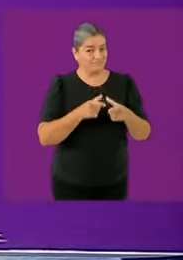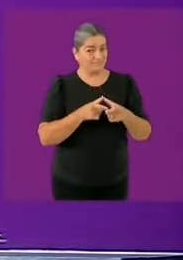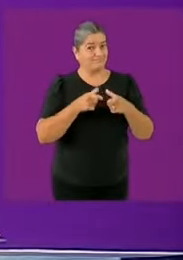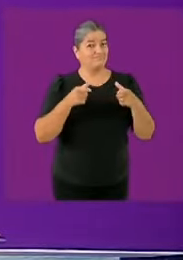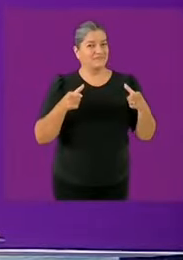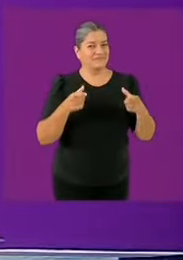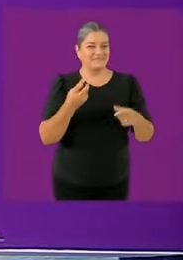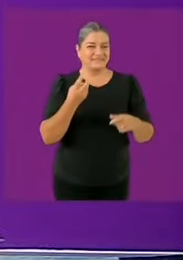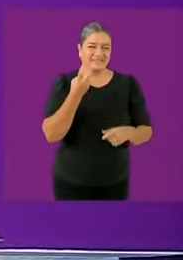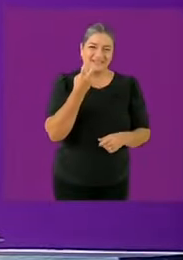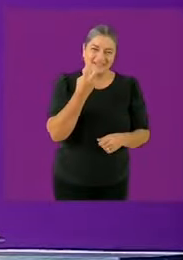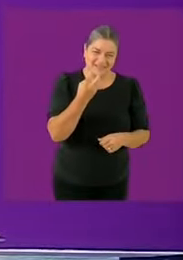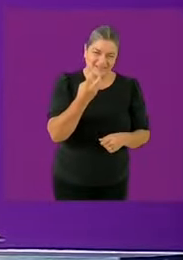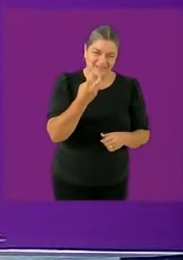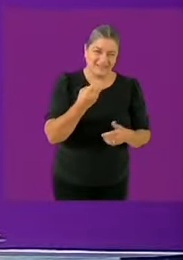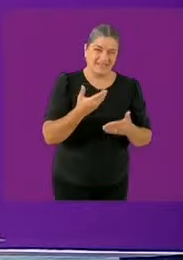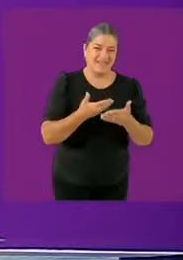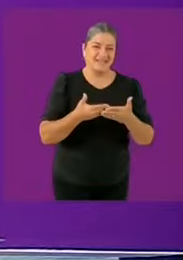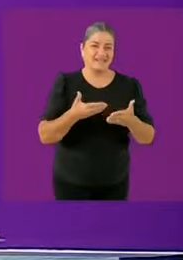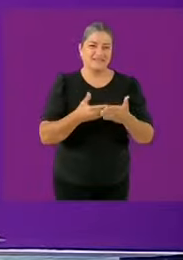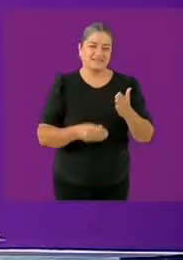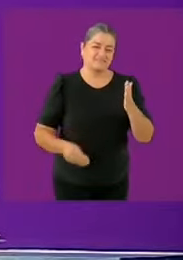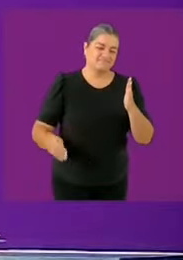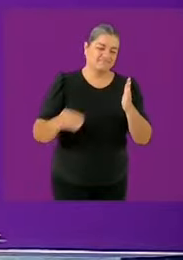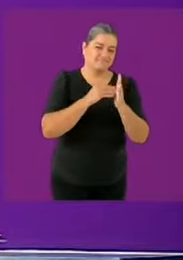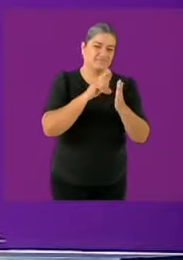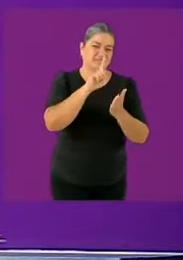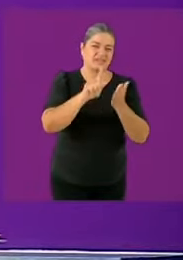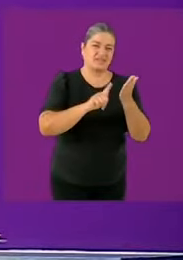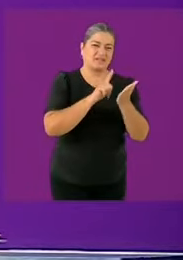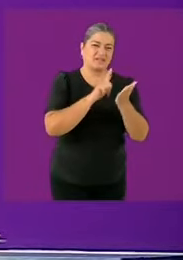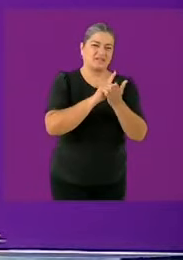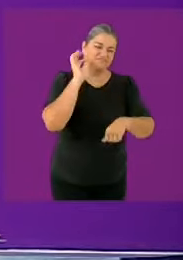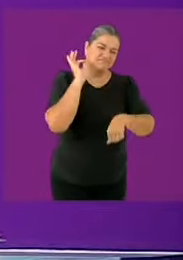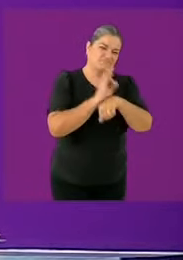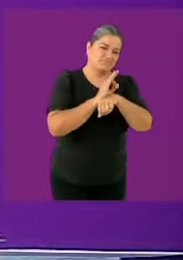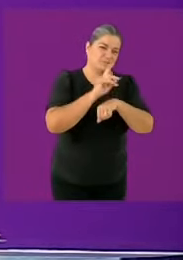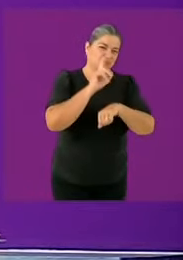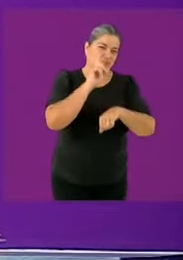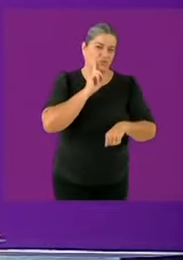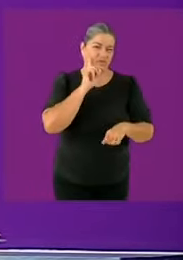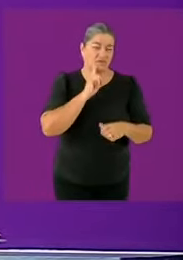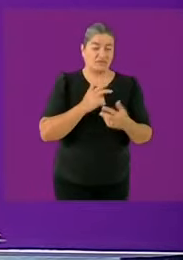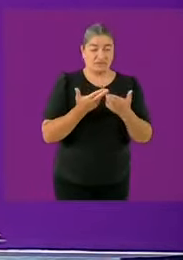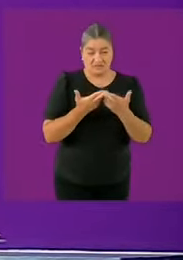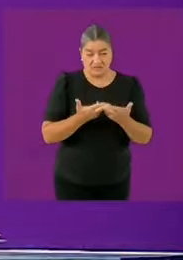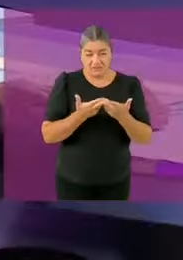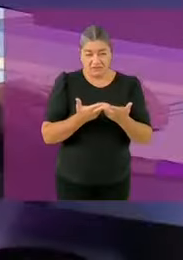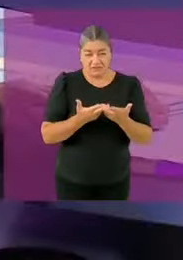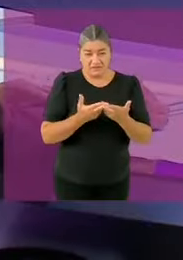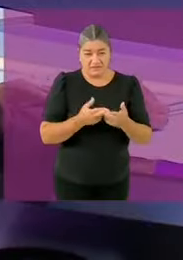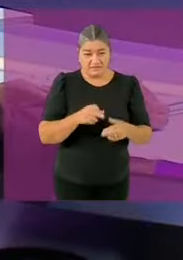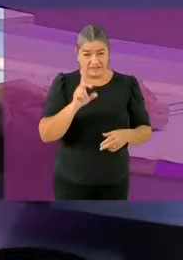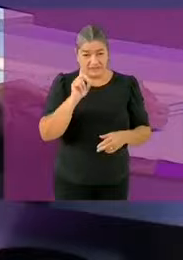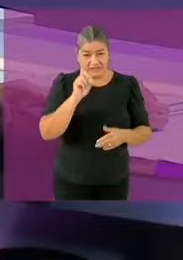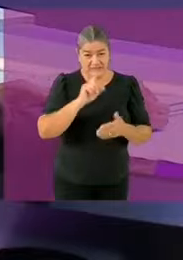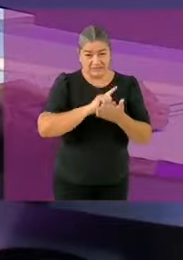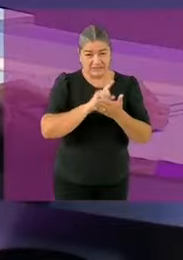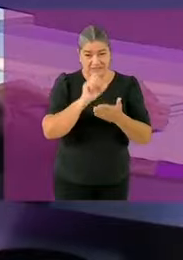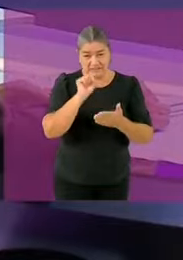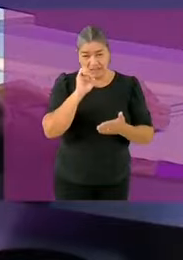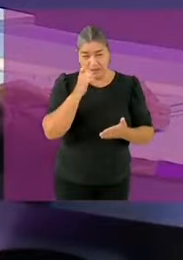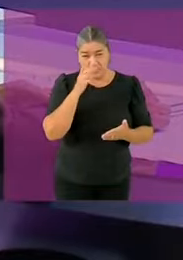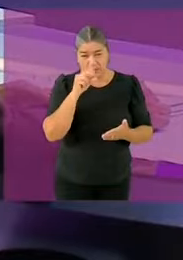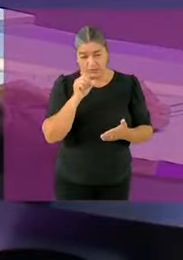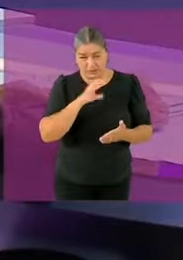algo más sobre estos temas candidata le queda todavía 38 segundos decirle a todos los mexicanos que los programas